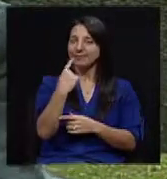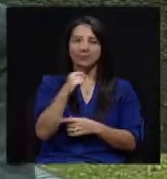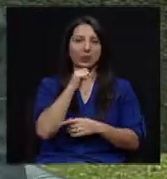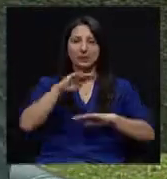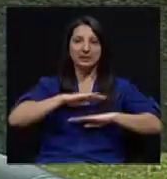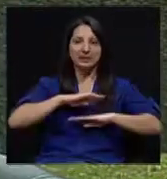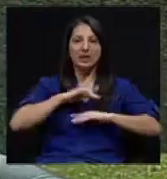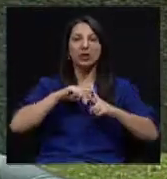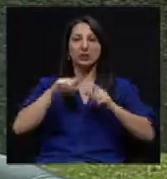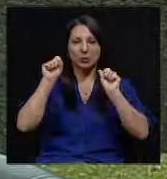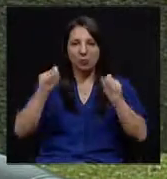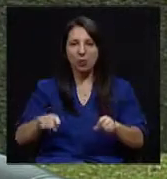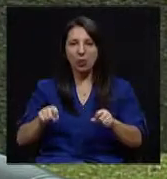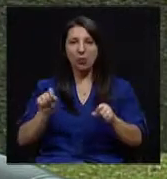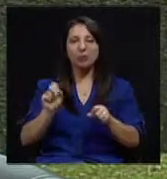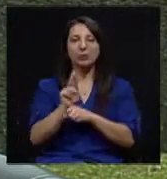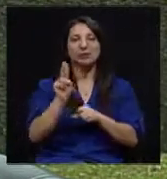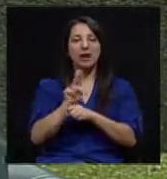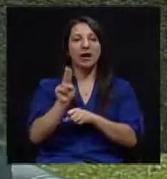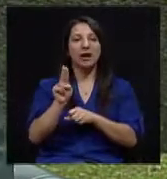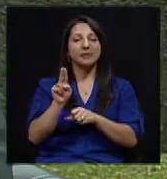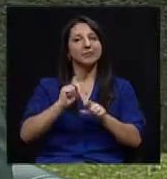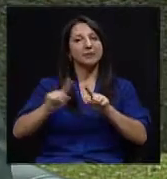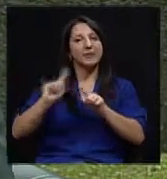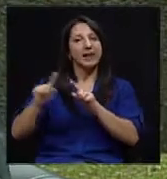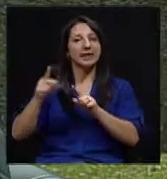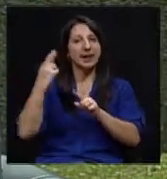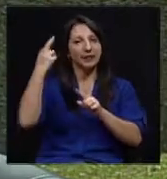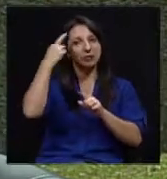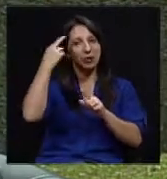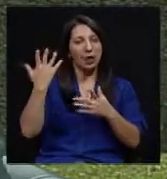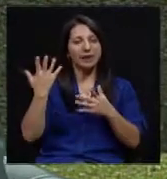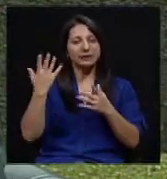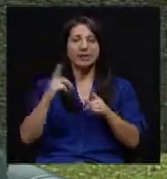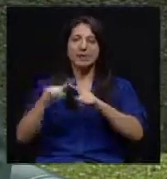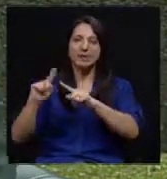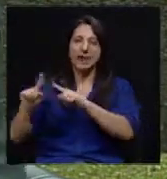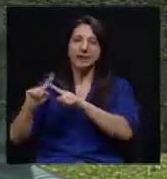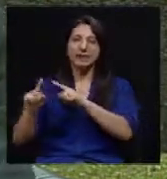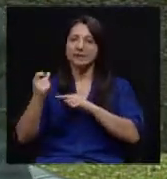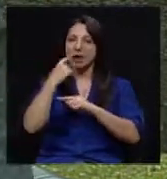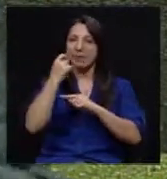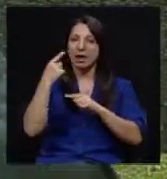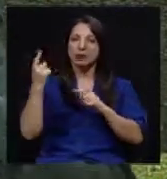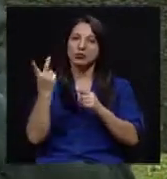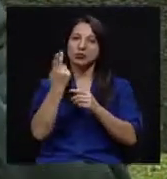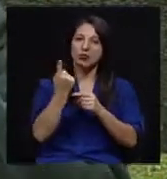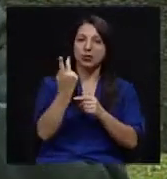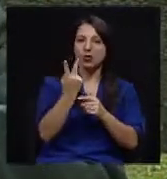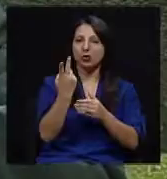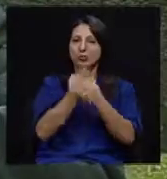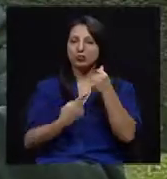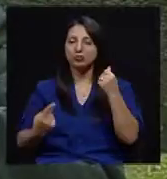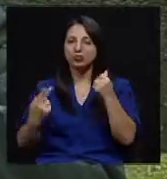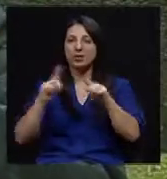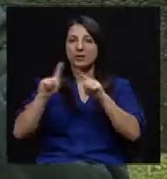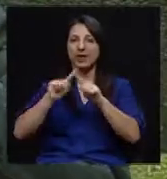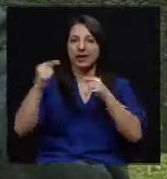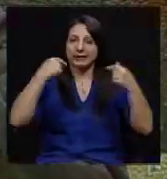Entonces, uno puede atacar por diferentes mecanismos con fármacos que se complementan trabajando en sitios diferentes.